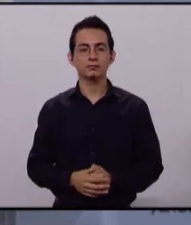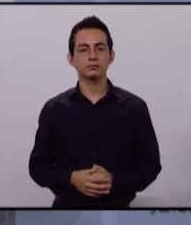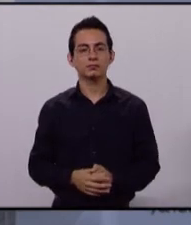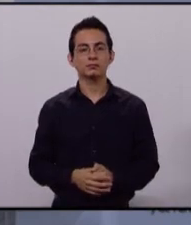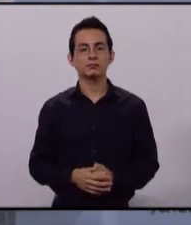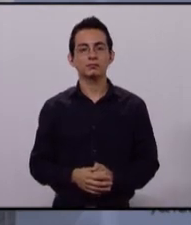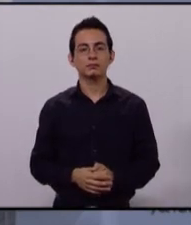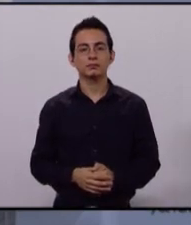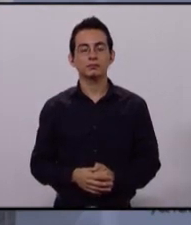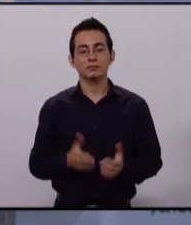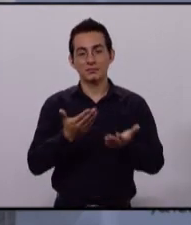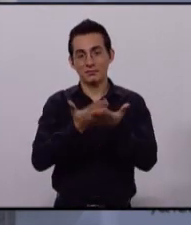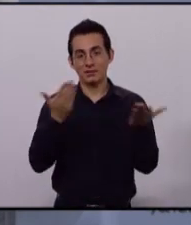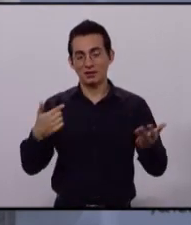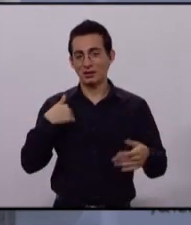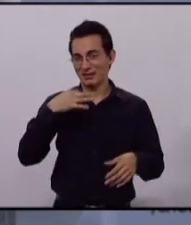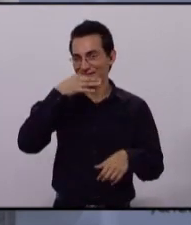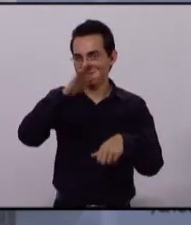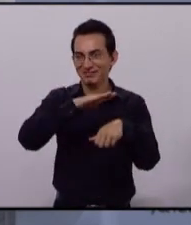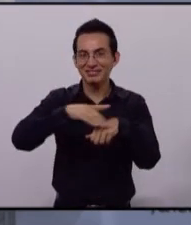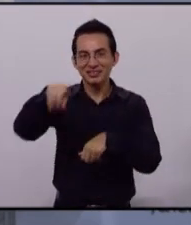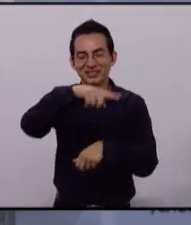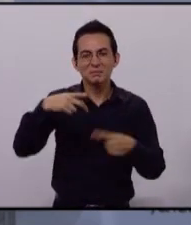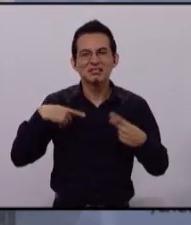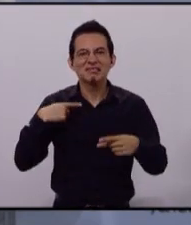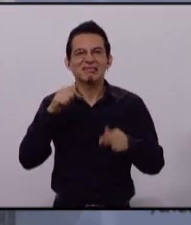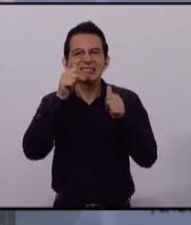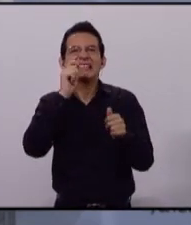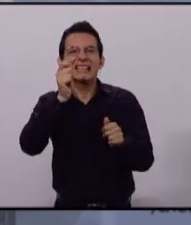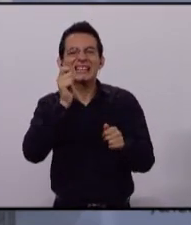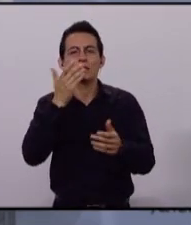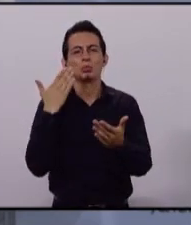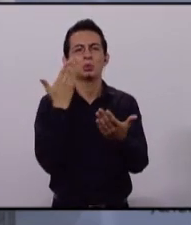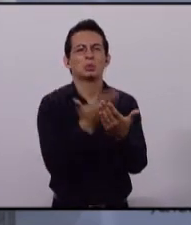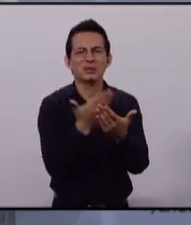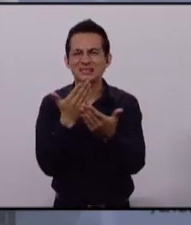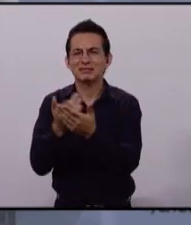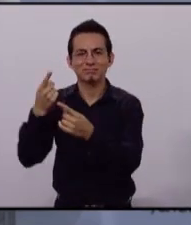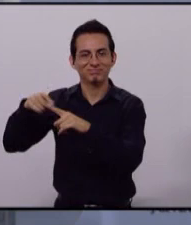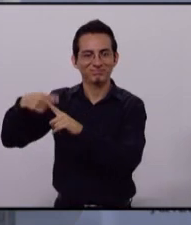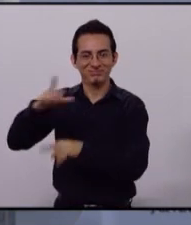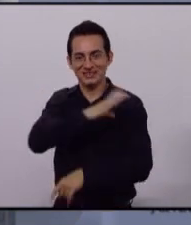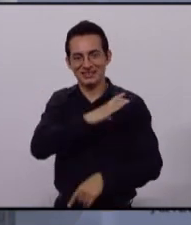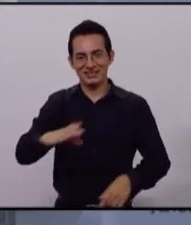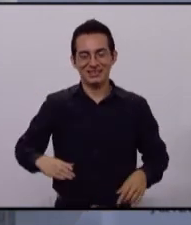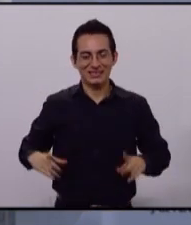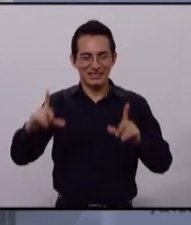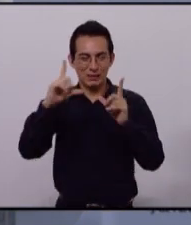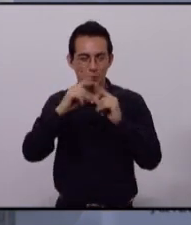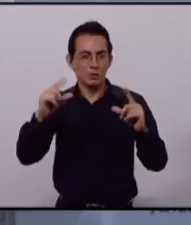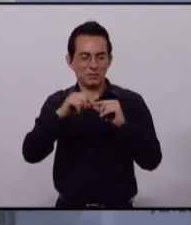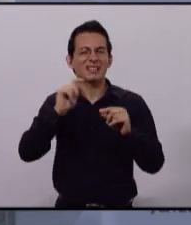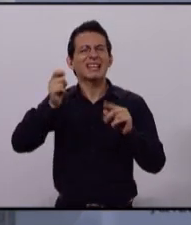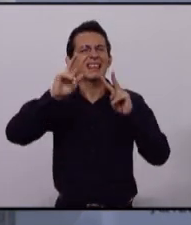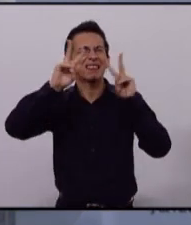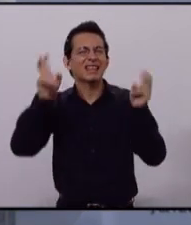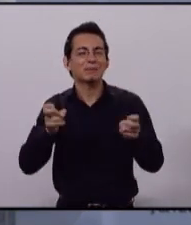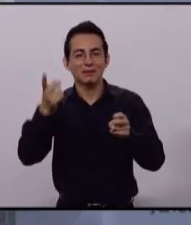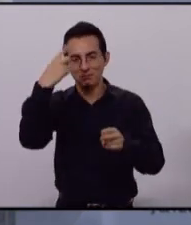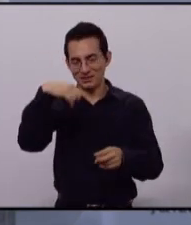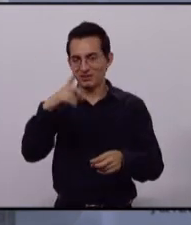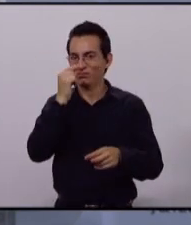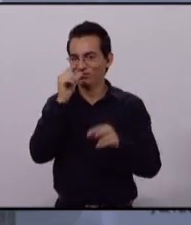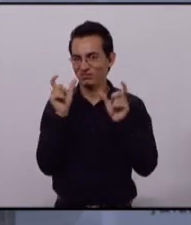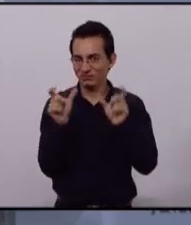recordamos a nuestra audiencia que estamos escuchando las propuestas de los candidatos a la alcaldía de Zapopan en materia de seguridad